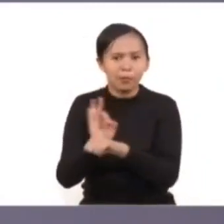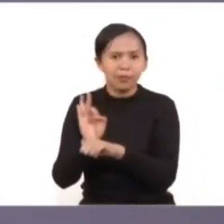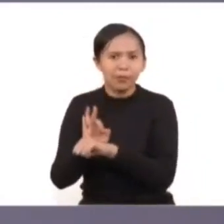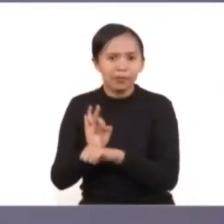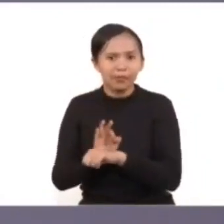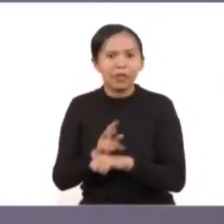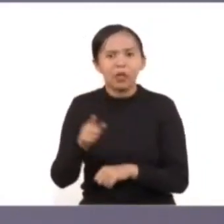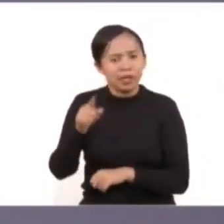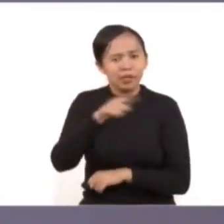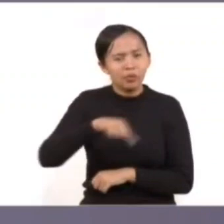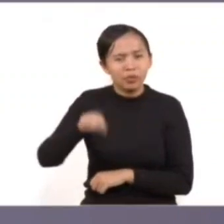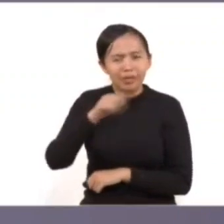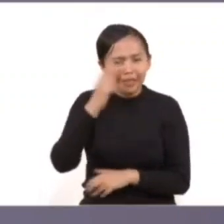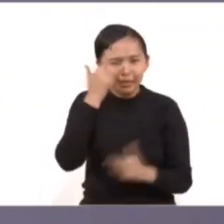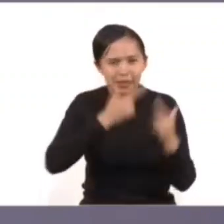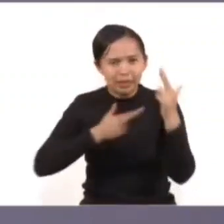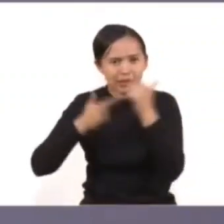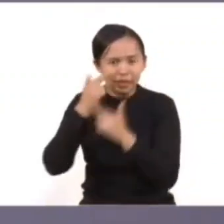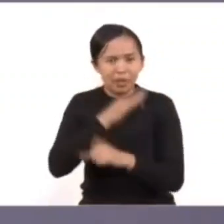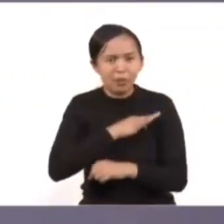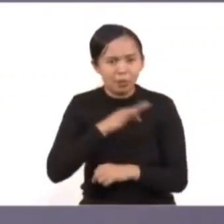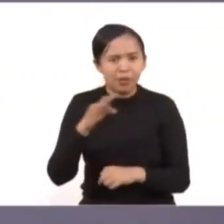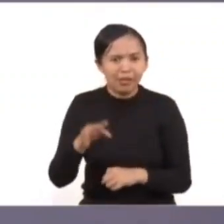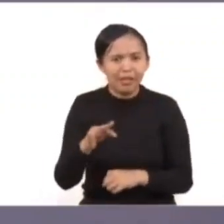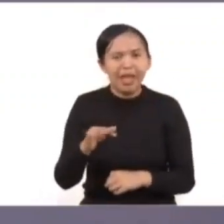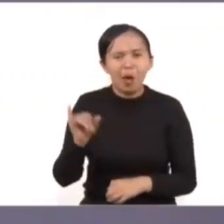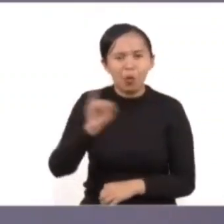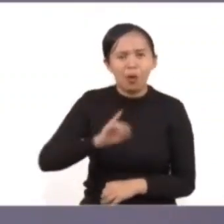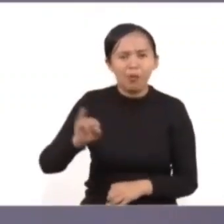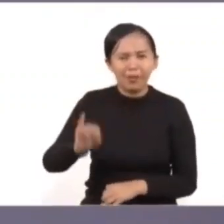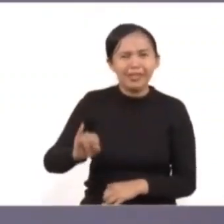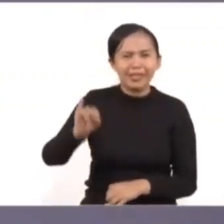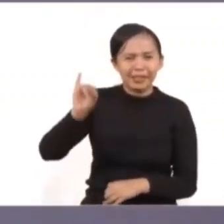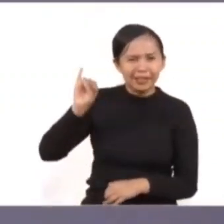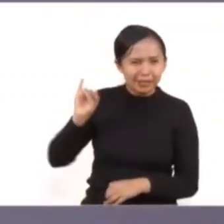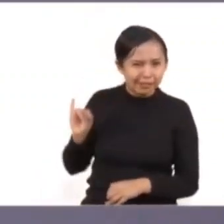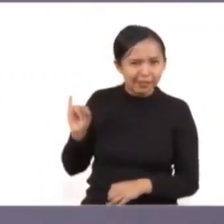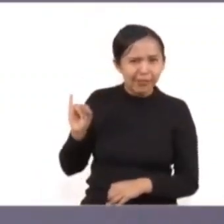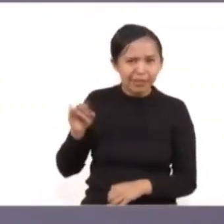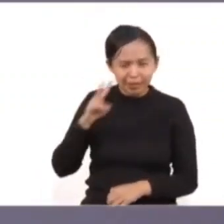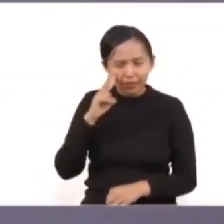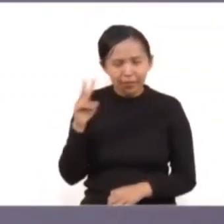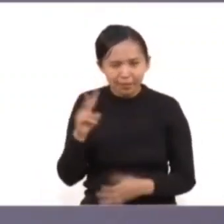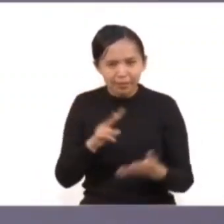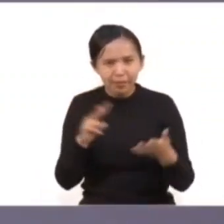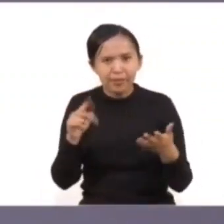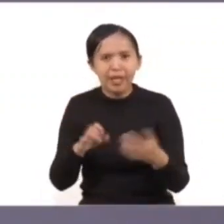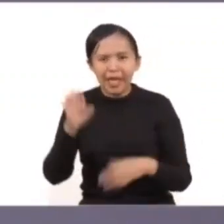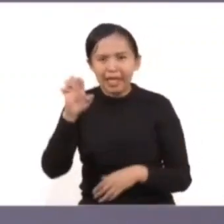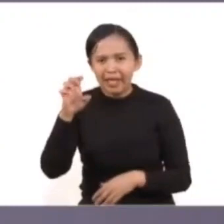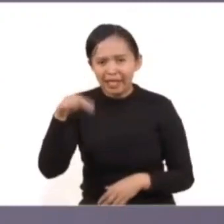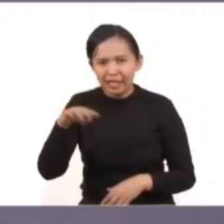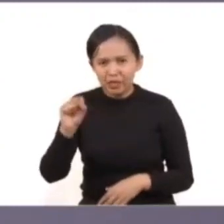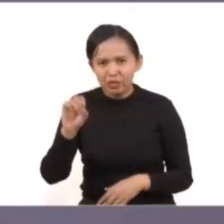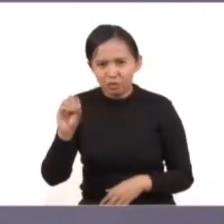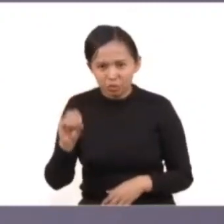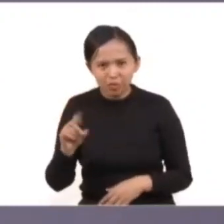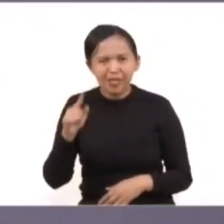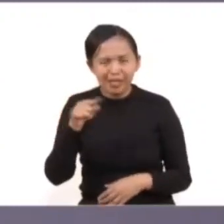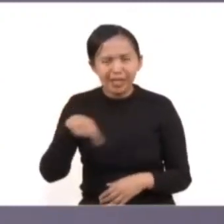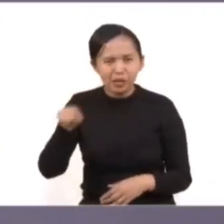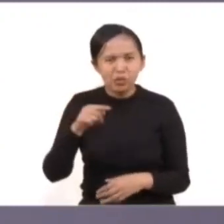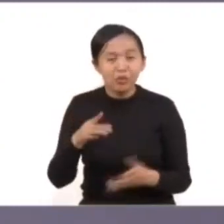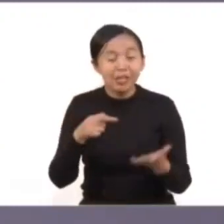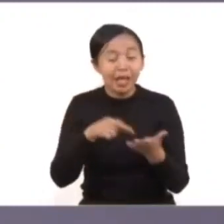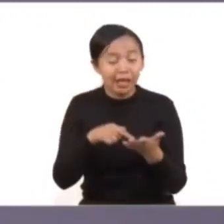que yo sugiero que ustedes revisen, que se dio a conocer el jueves o viernes de la semana pasada, la ENSO específicamente. Entonces, ahí hay datos